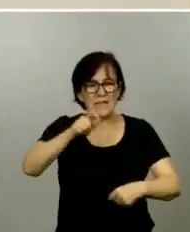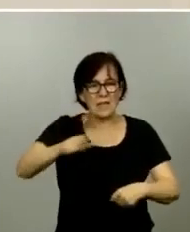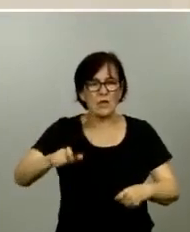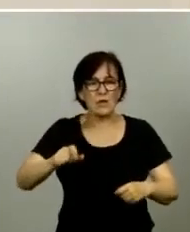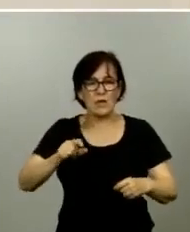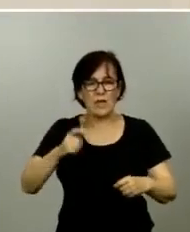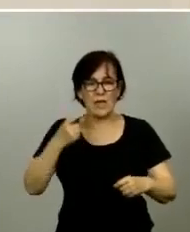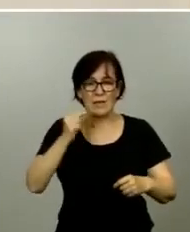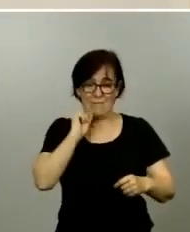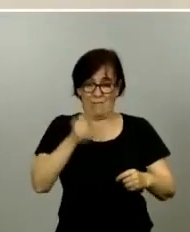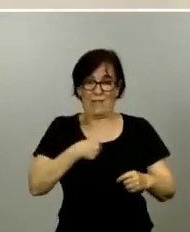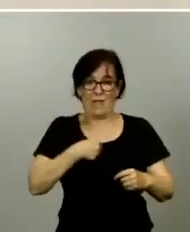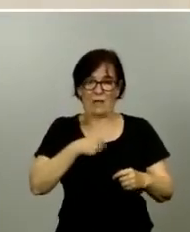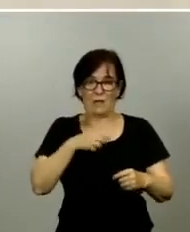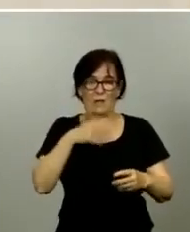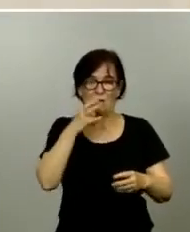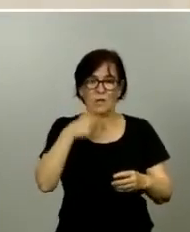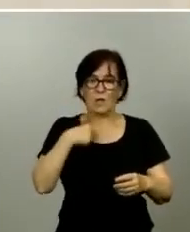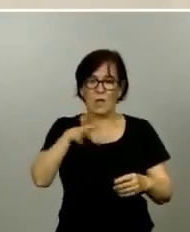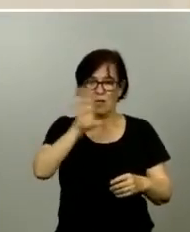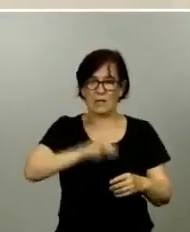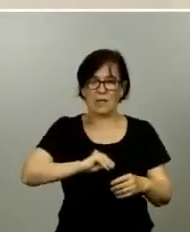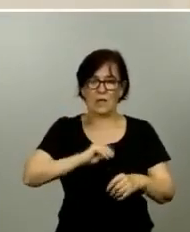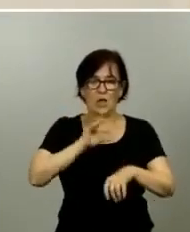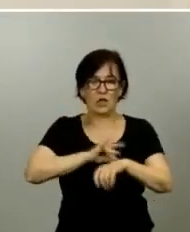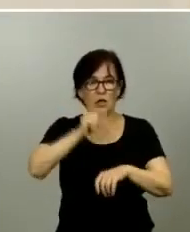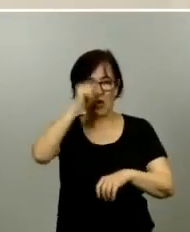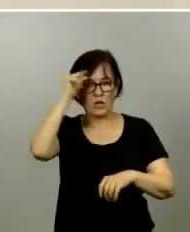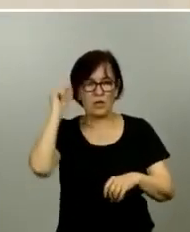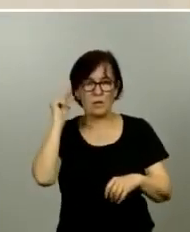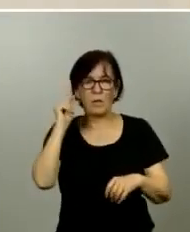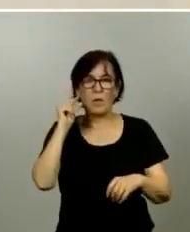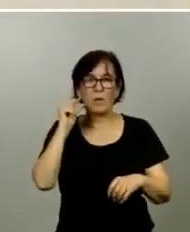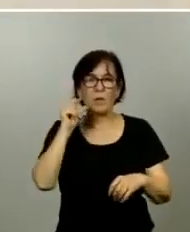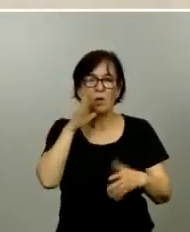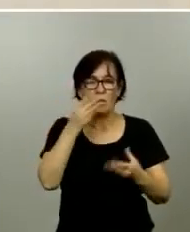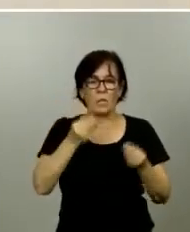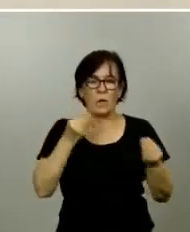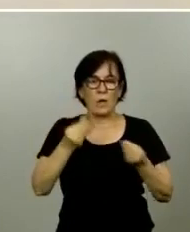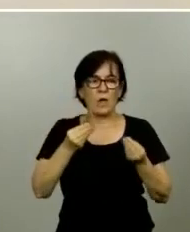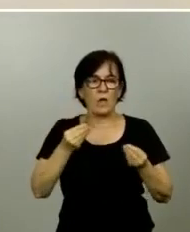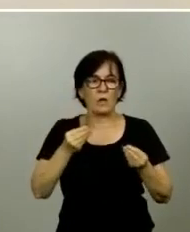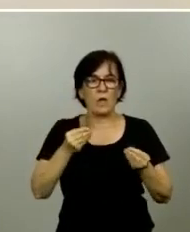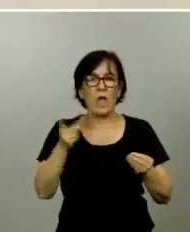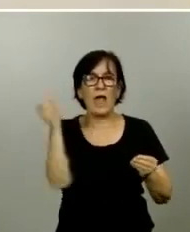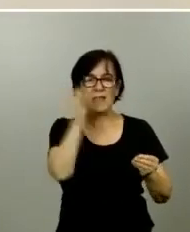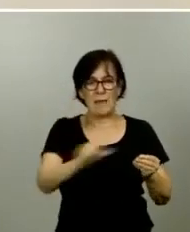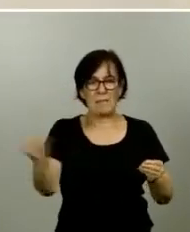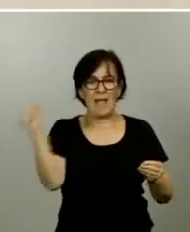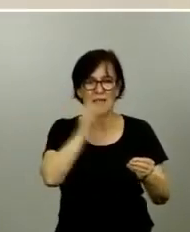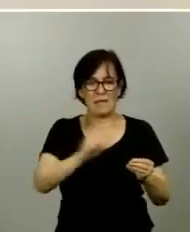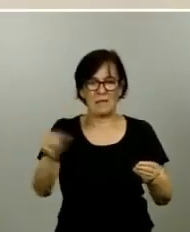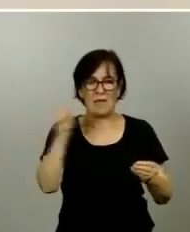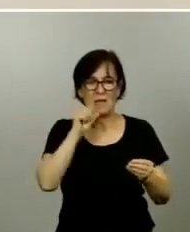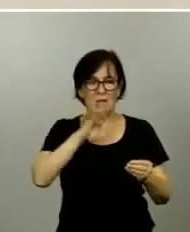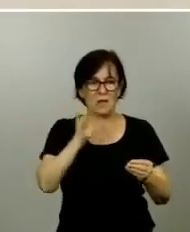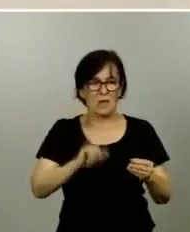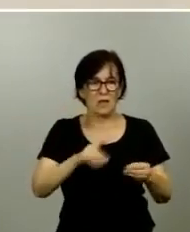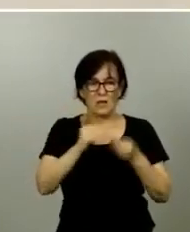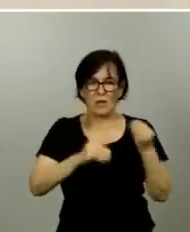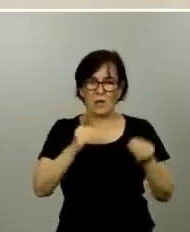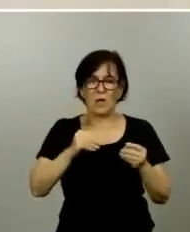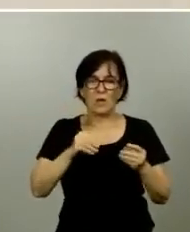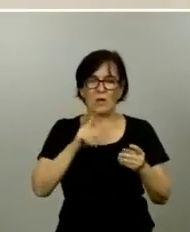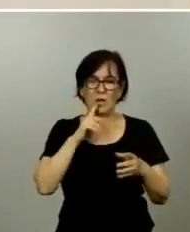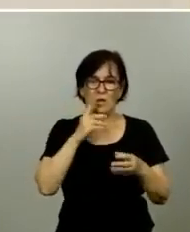entiendo lo que ha dicho el doctor Simón que esto se va a ofrecer una vez a la semana dado las nuevas circunstancias de recontar